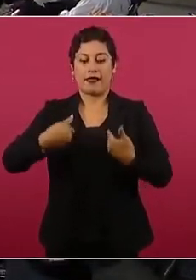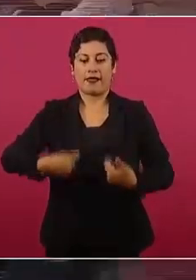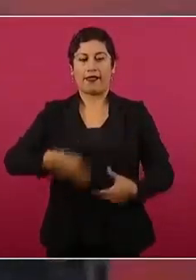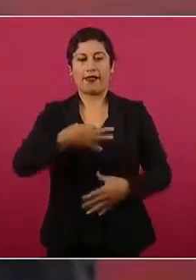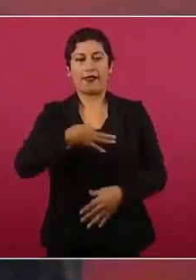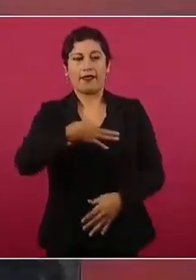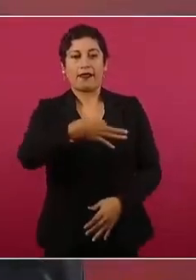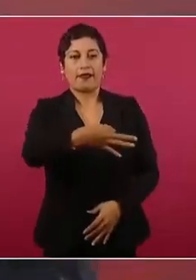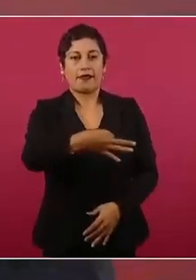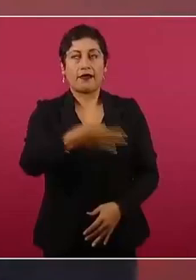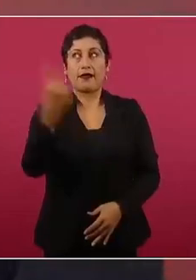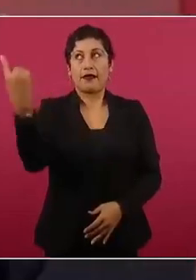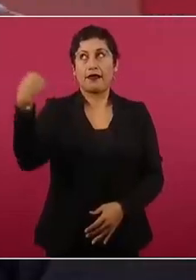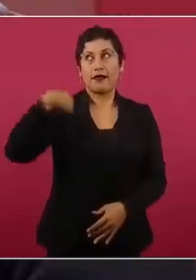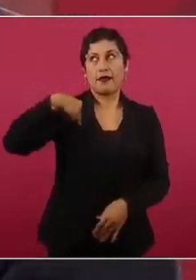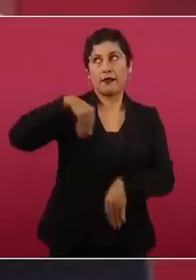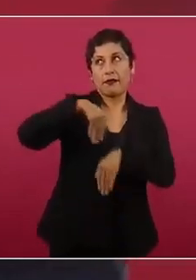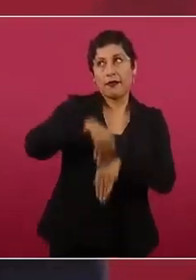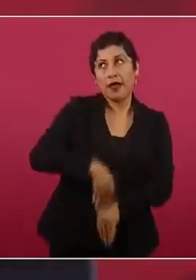Sí, tú eres el bueno,